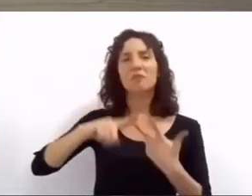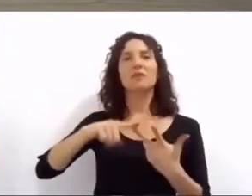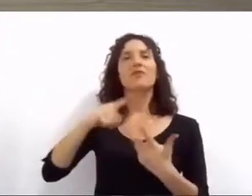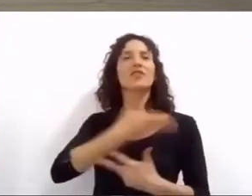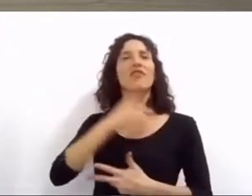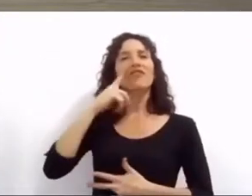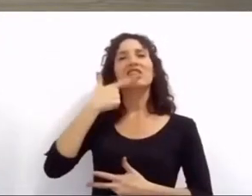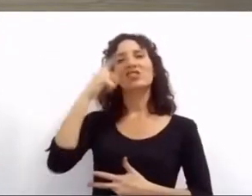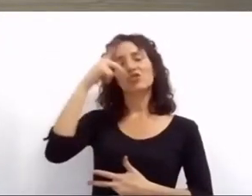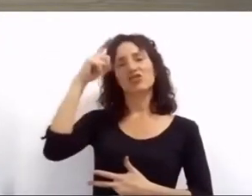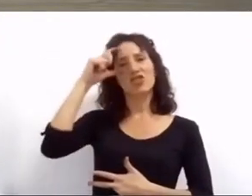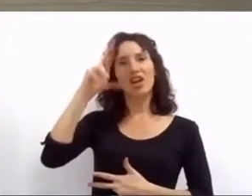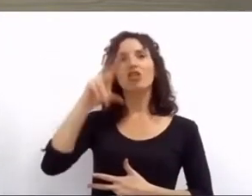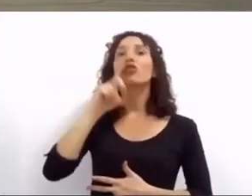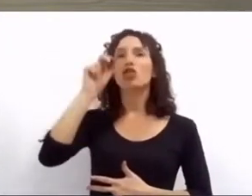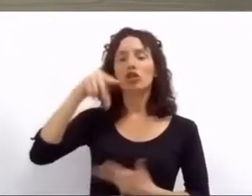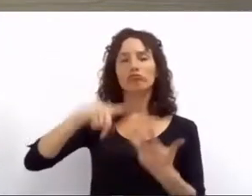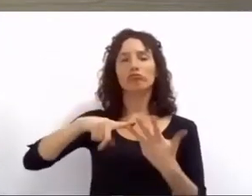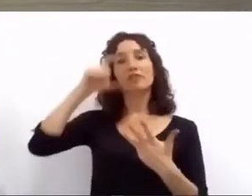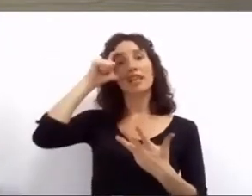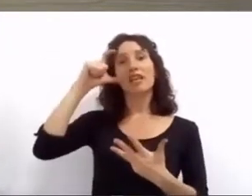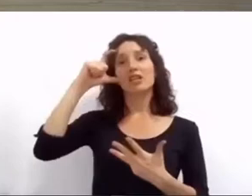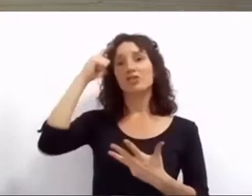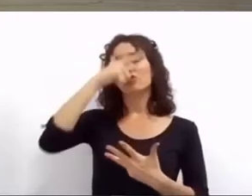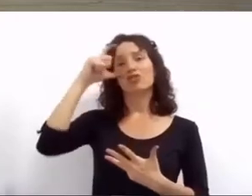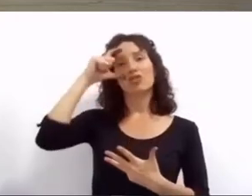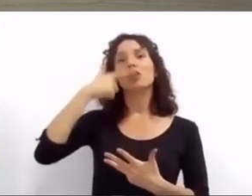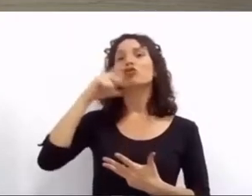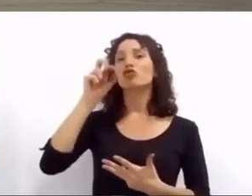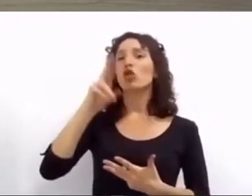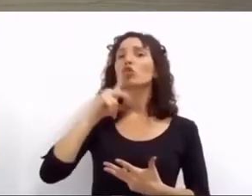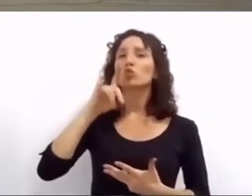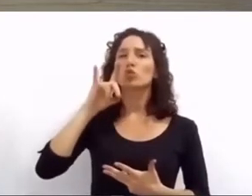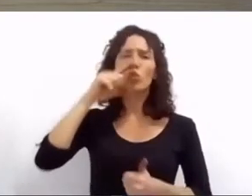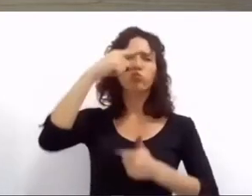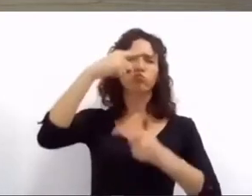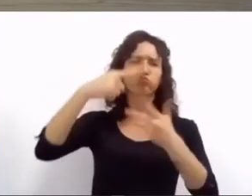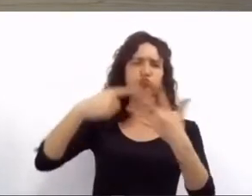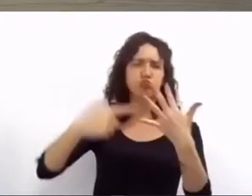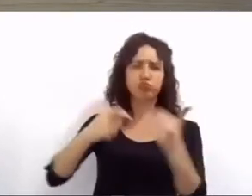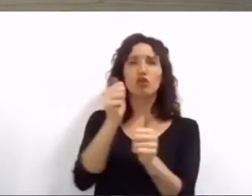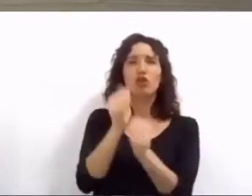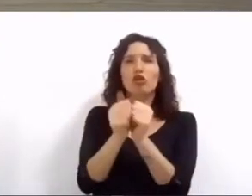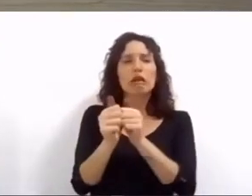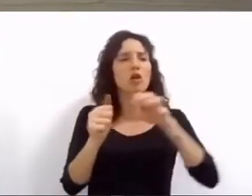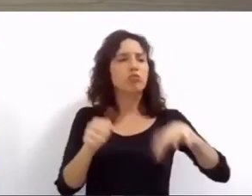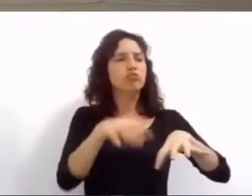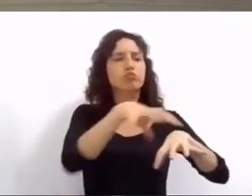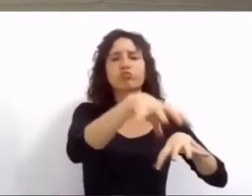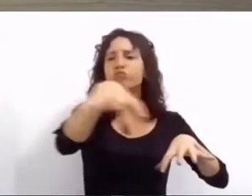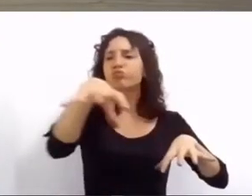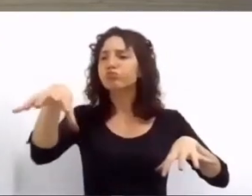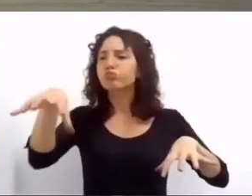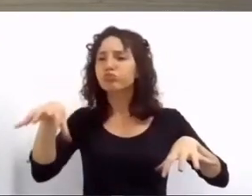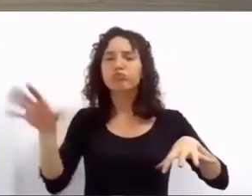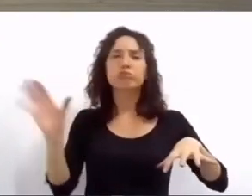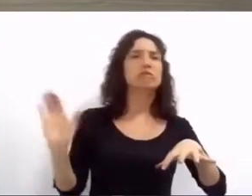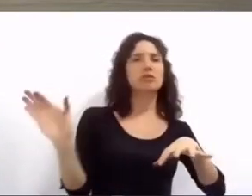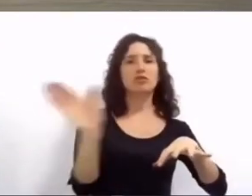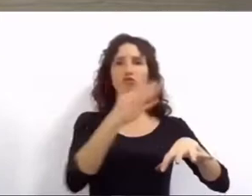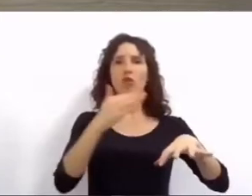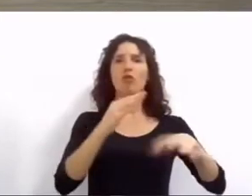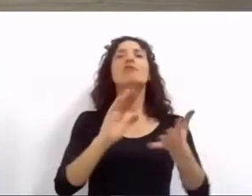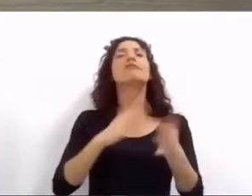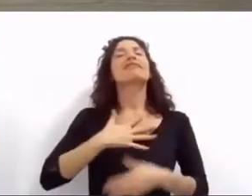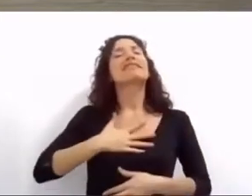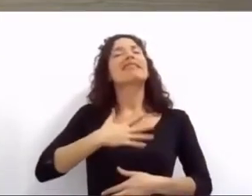Echesortu y Sarmiento. 1.250 cuadras más iluminadas para dar un poco más de seguridad a 60.000 vecinos y